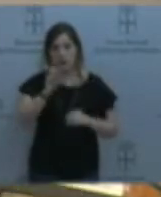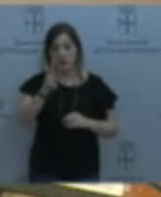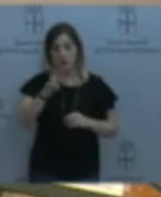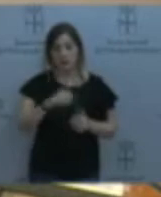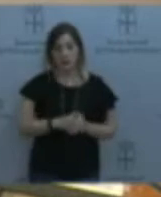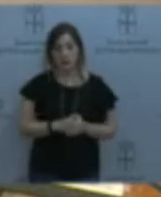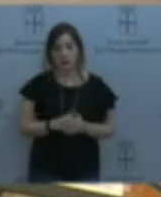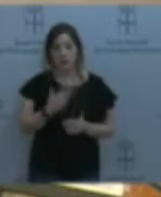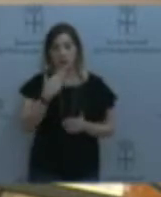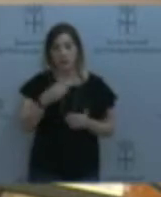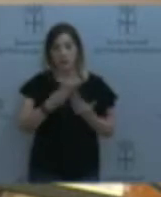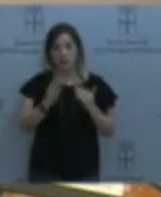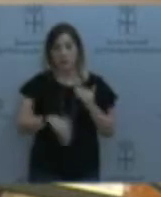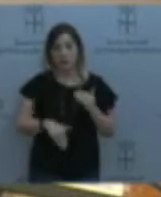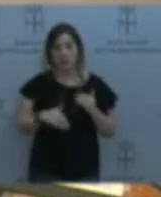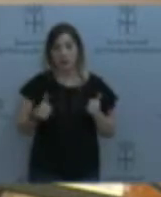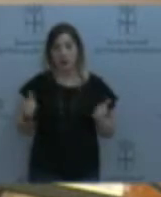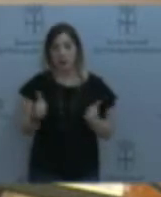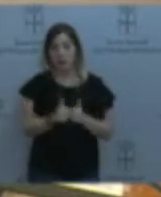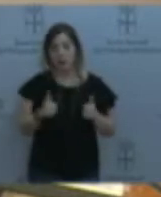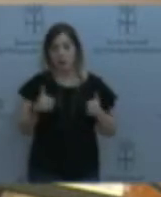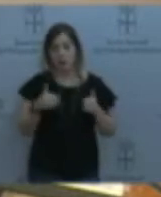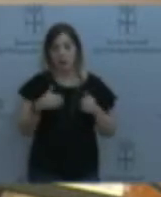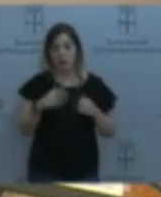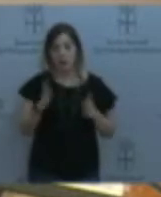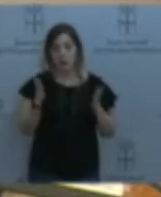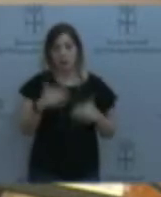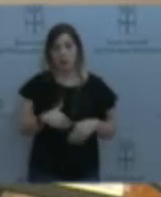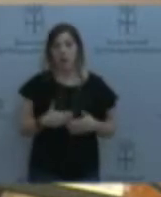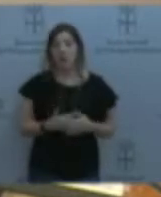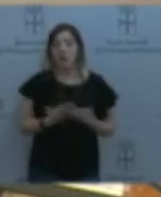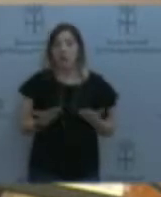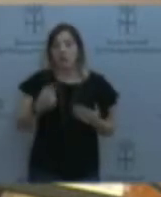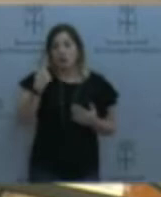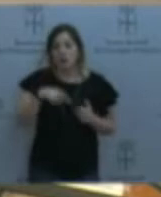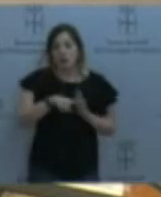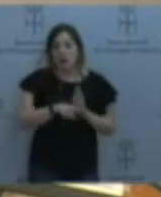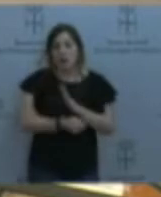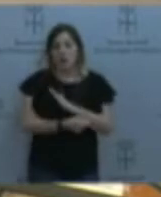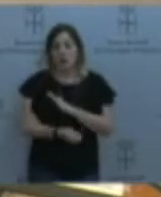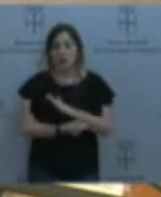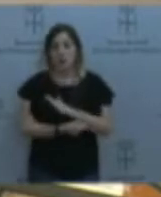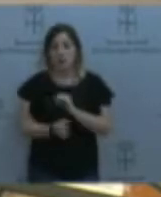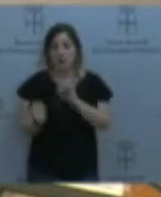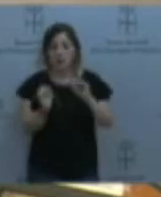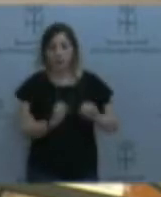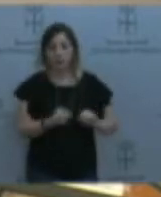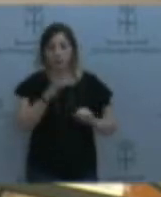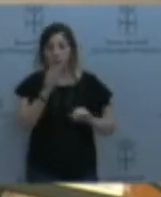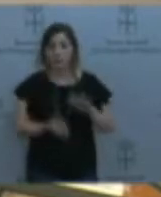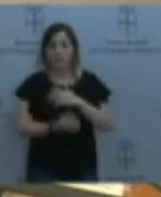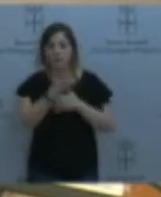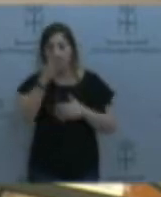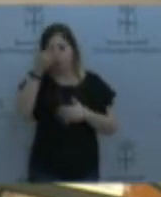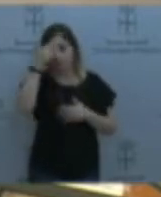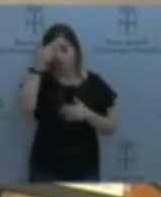Sabe usted que la protección es una medida que se deriva de la asunción de la tutela de unos menores, que se